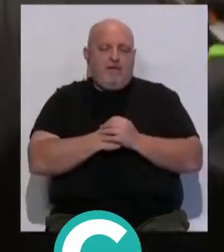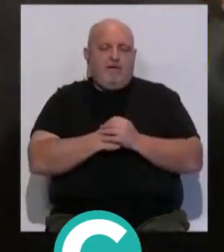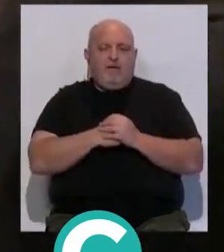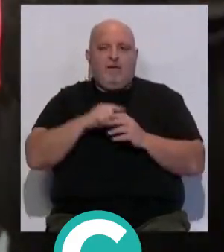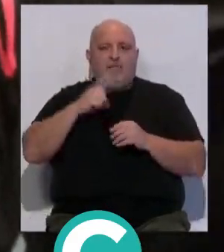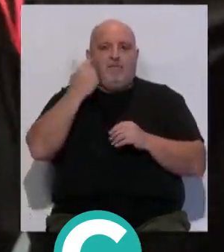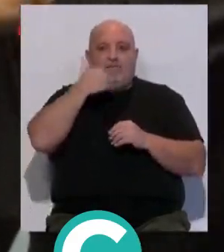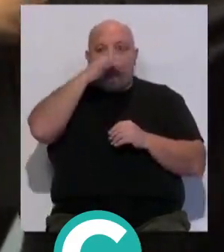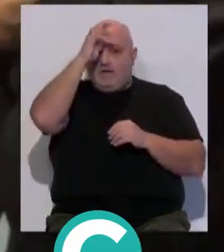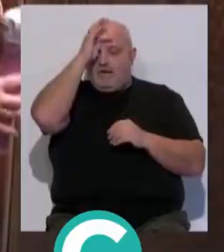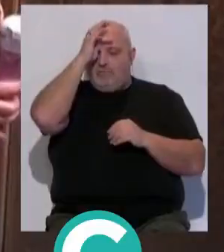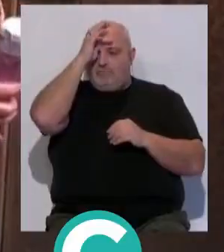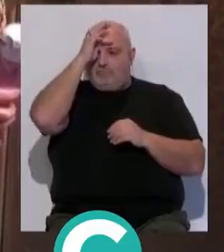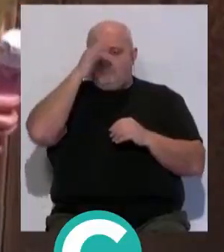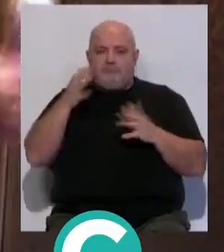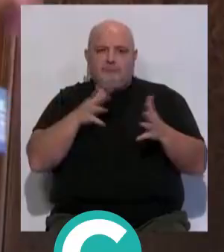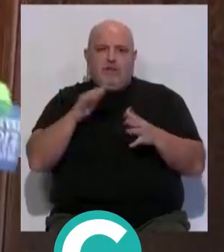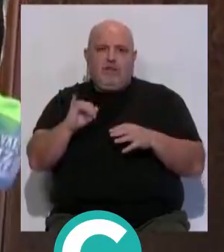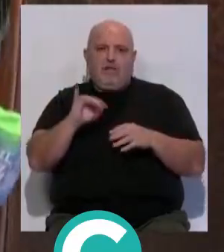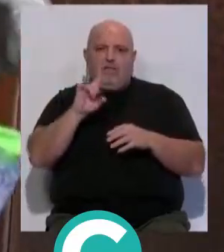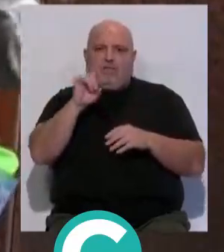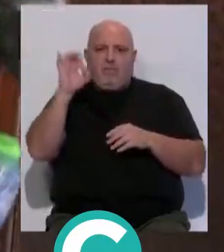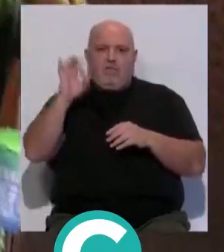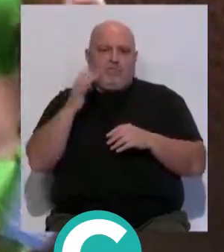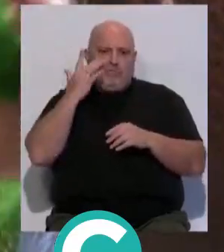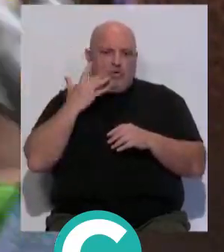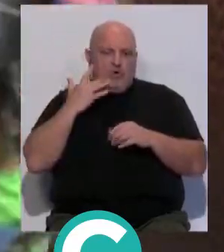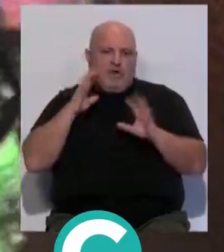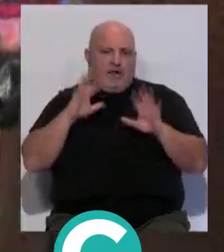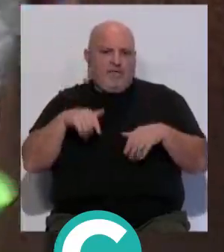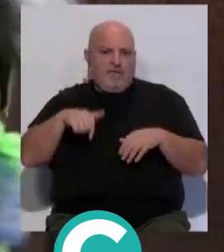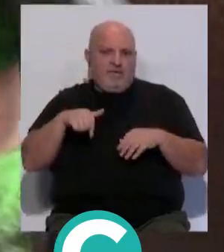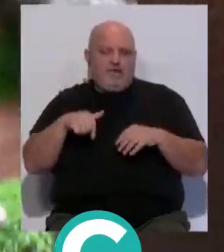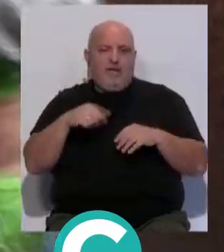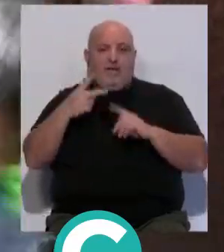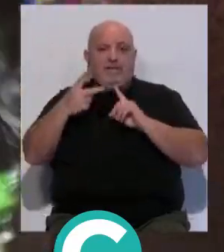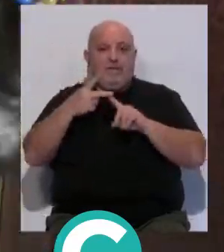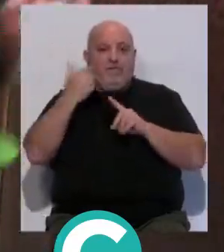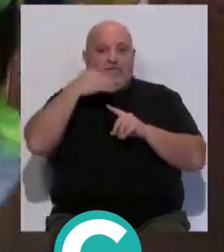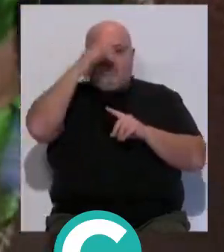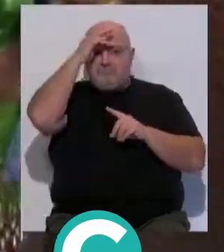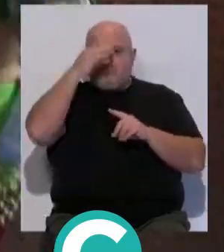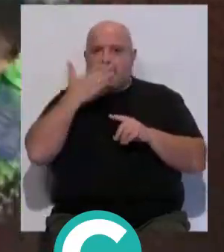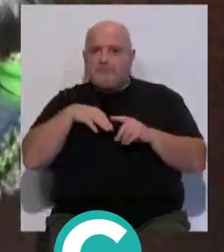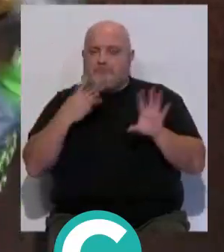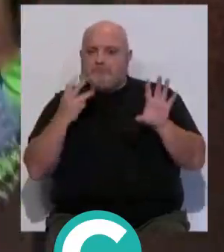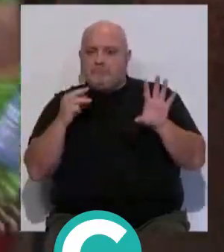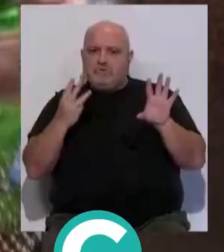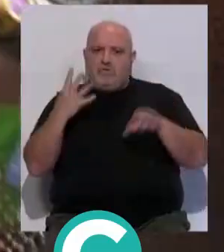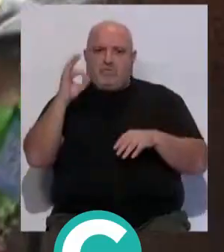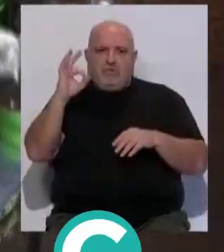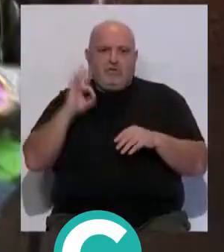primer fin de semana se prevé una ocupación del 100% en la ciudad de Cádiz, el segundo estaremos en torno a un 80